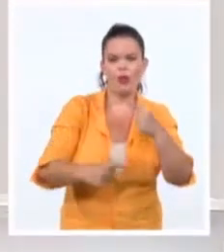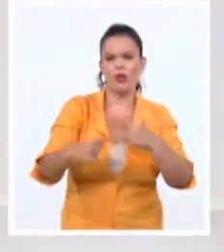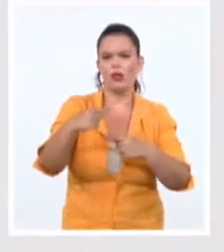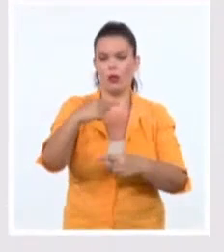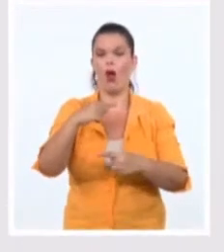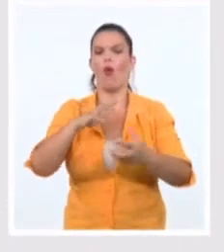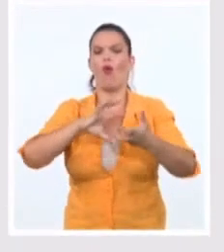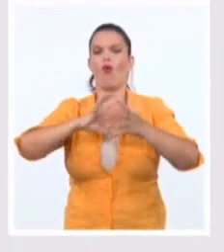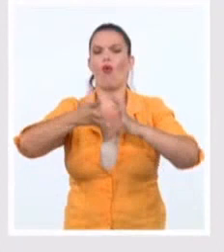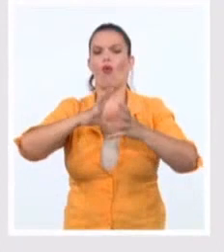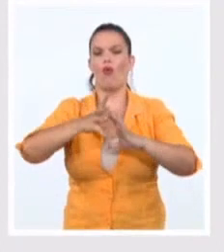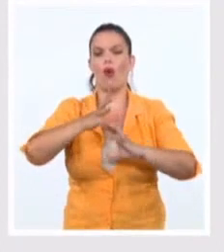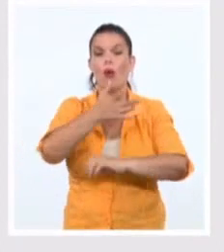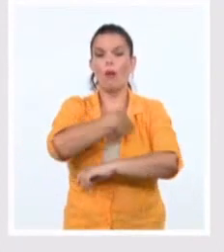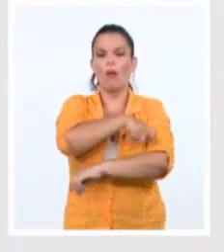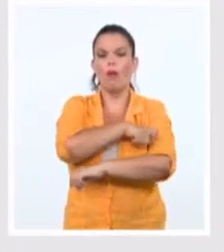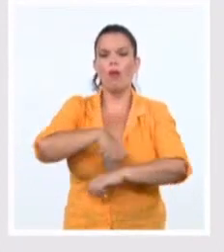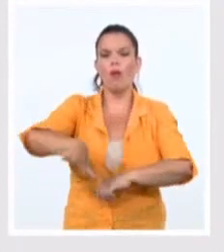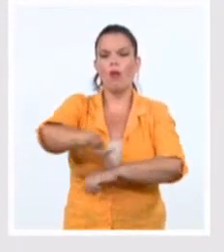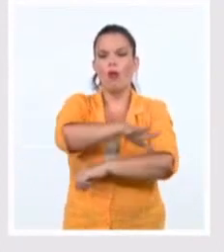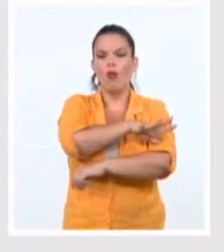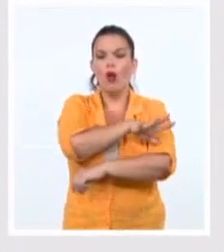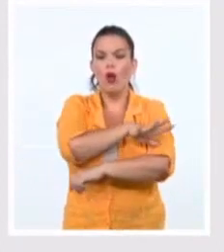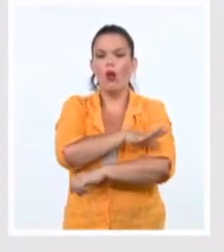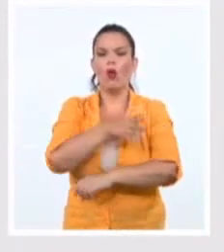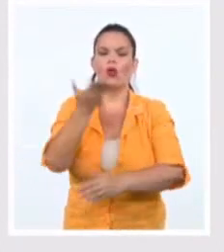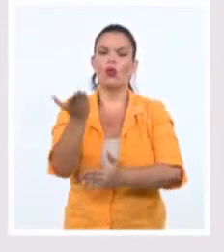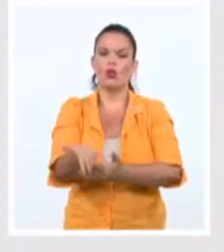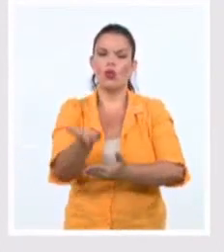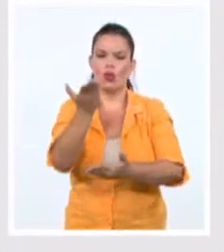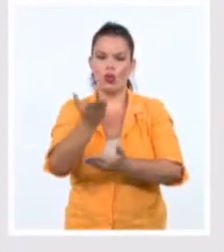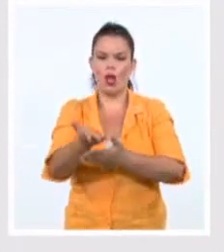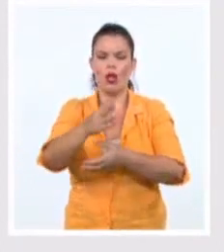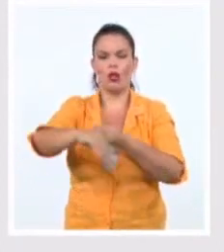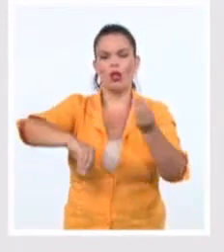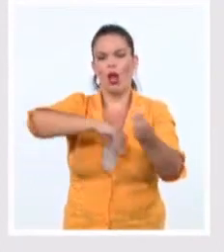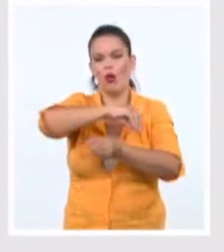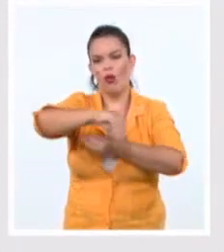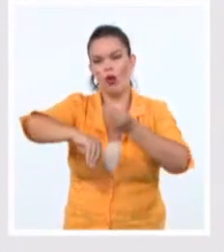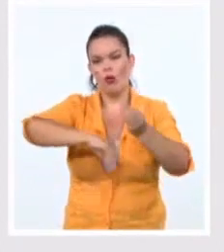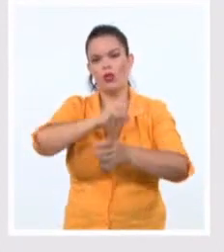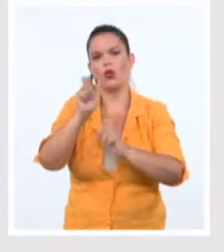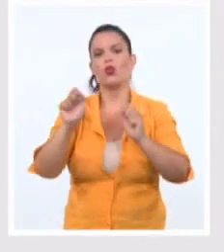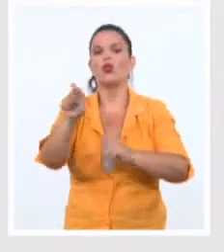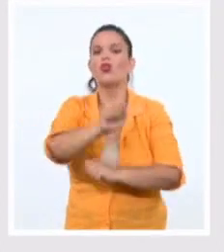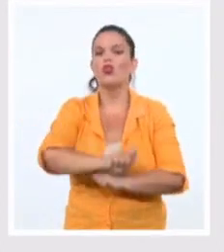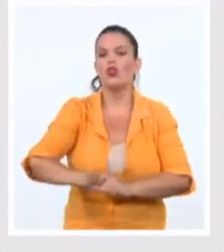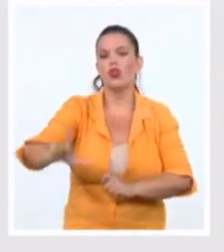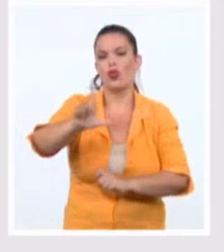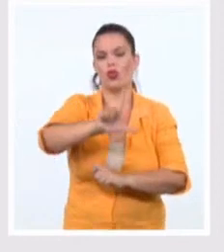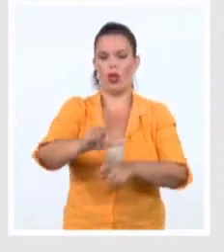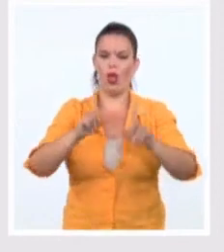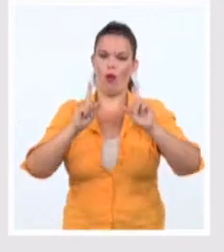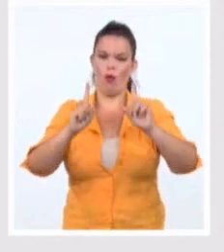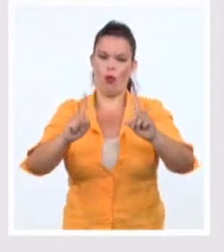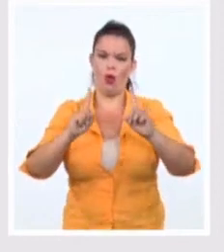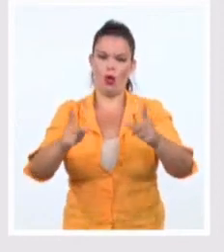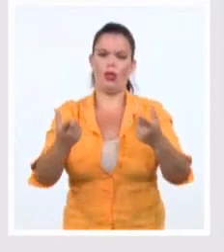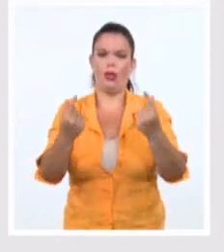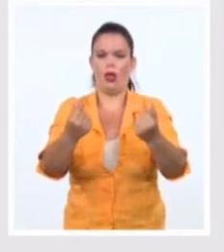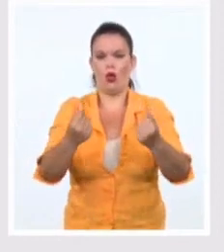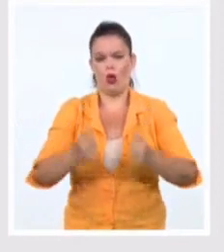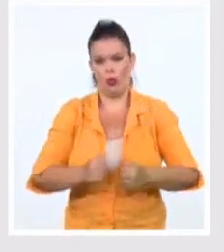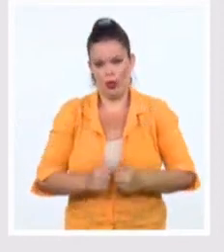la cual la gente común busca lograr una transformación social, política y económica. Los manifestantes